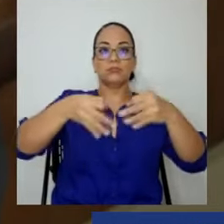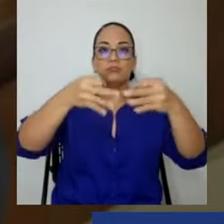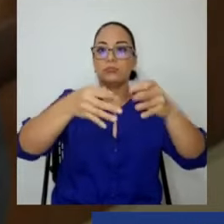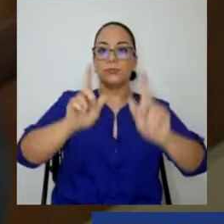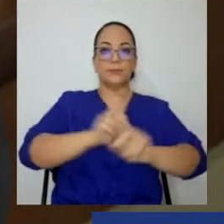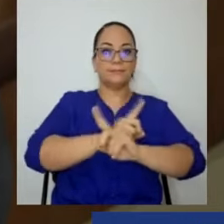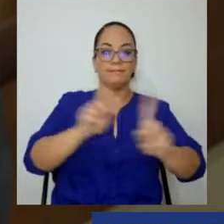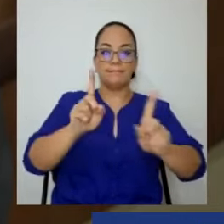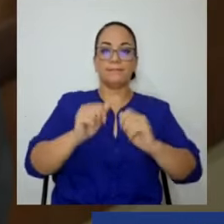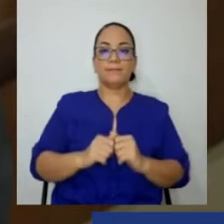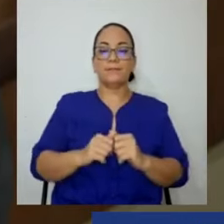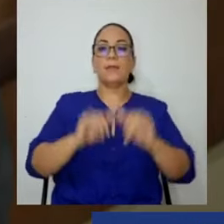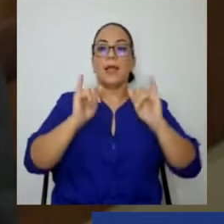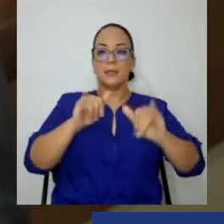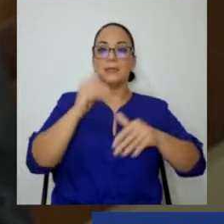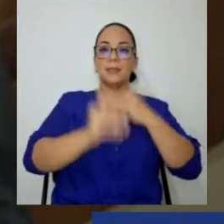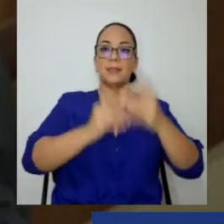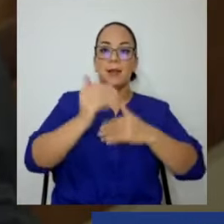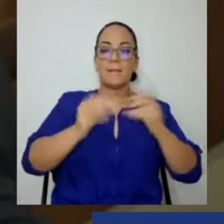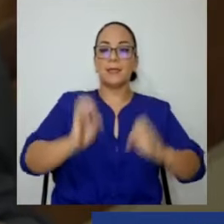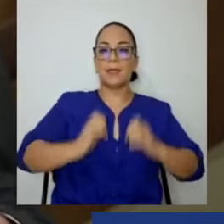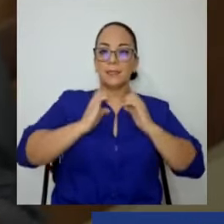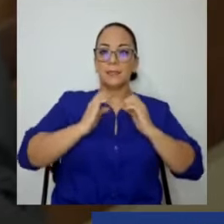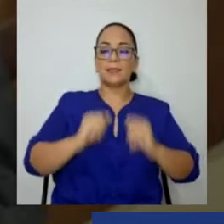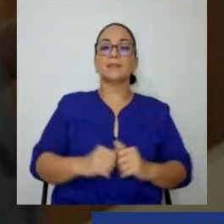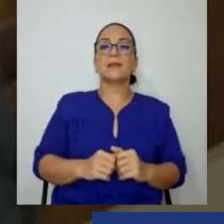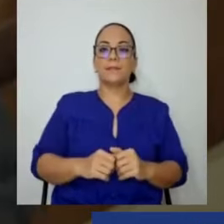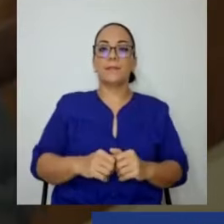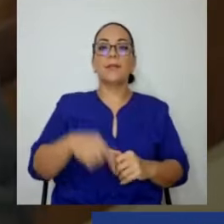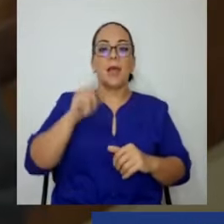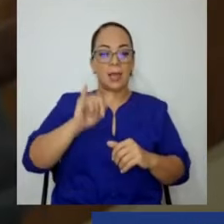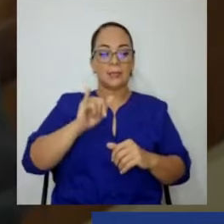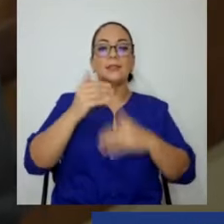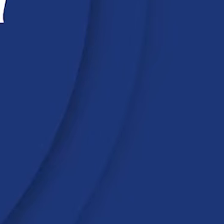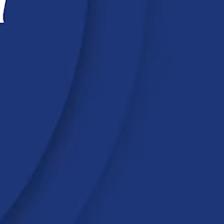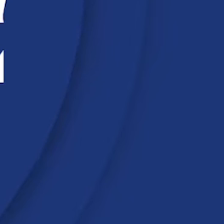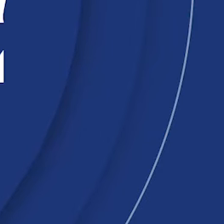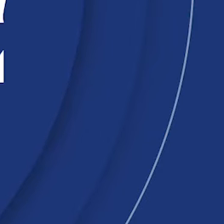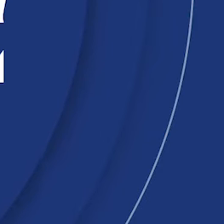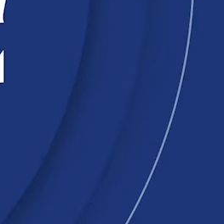Ese es el trámite que existe y el trámite que vamos a seguir.